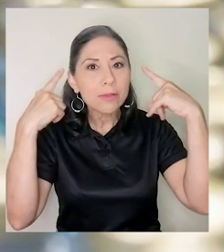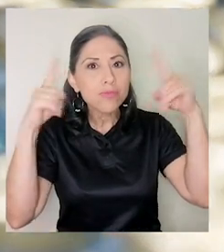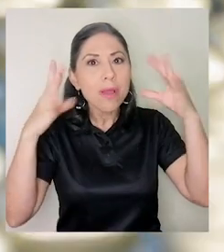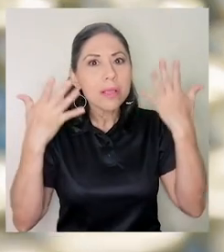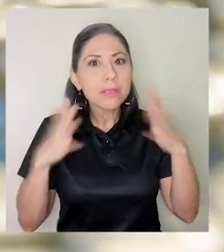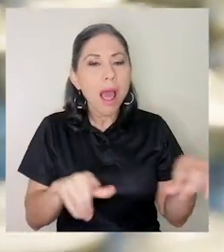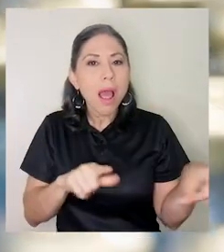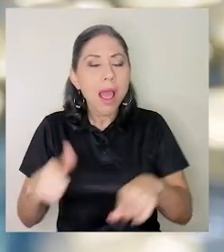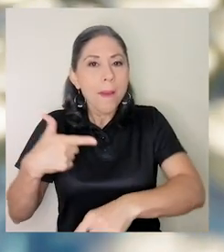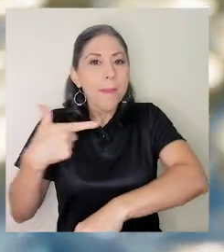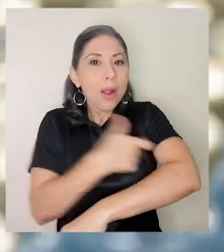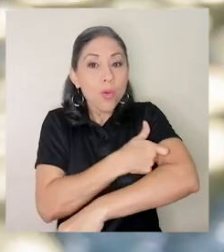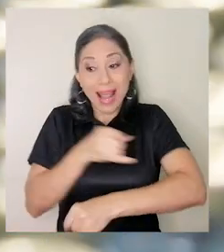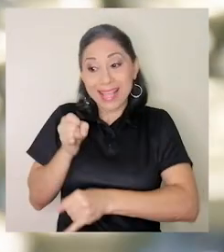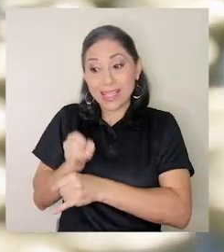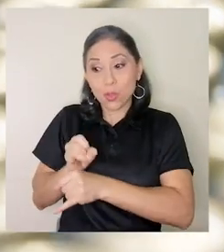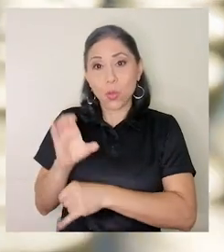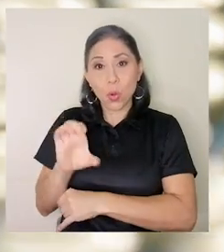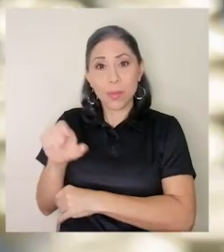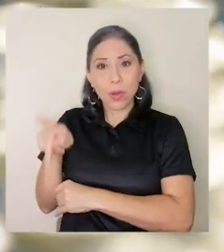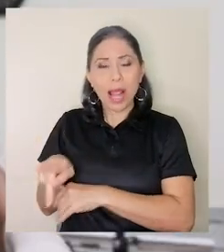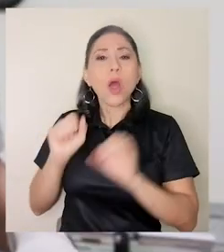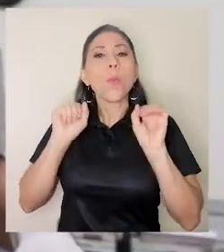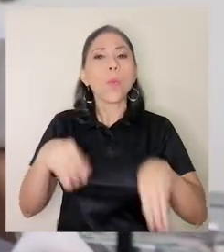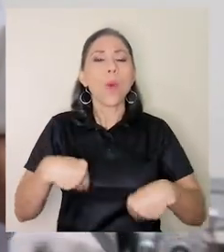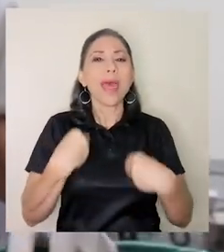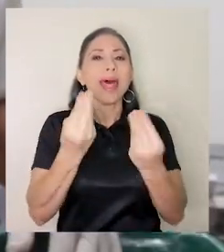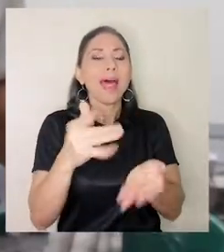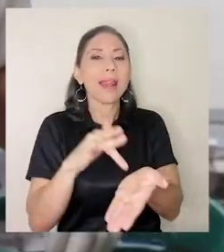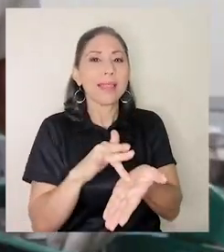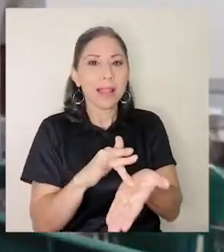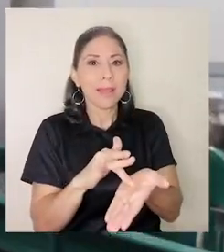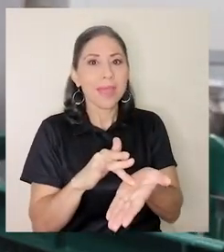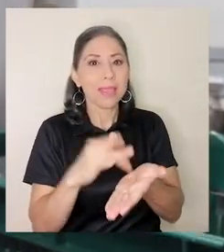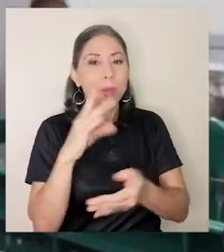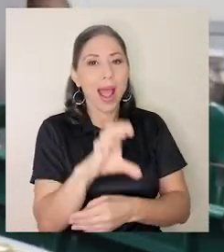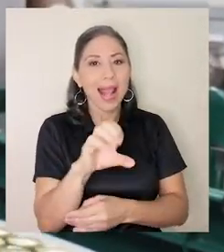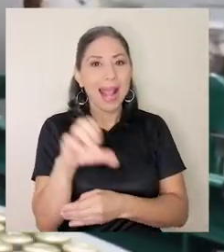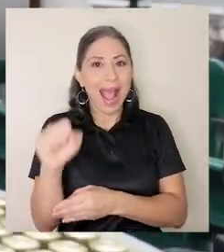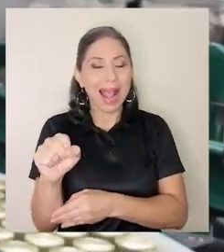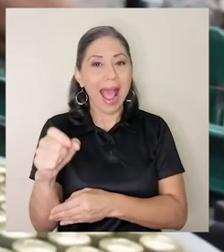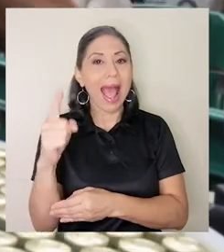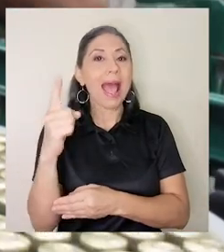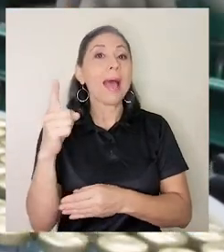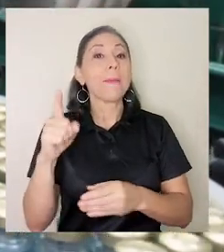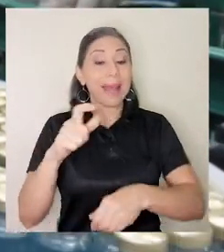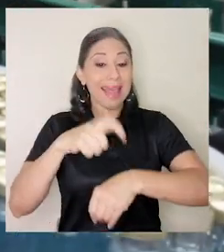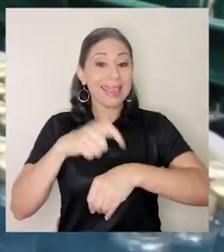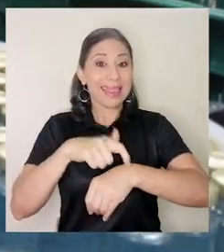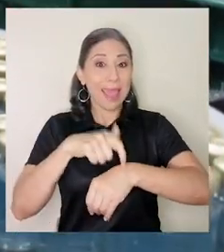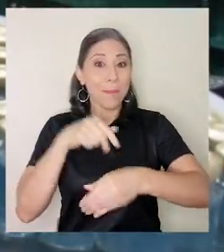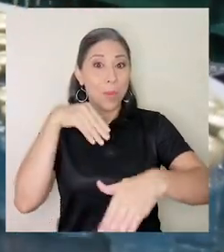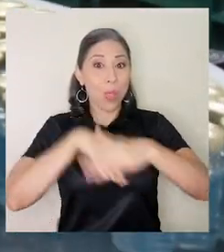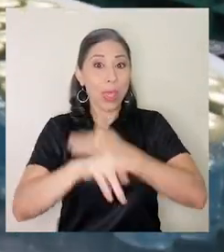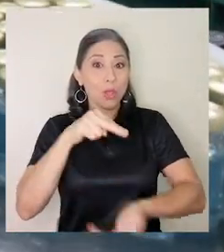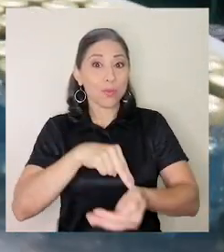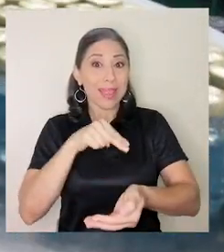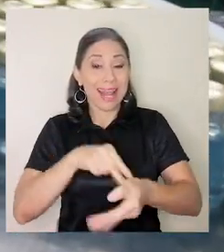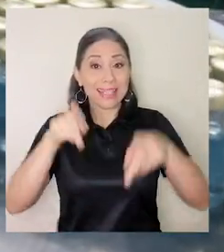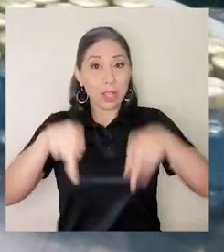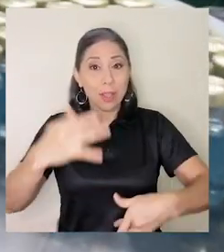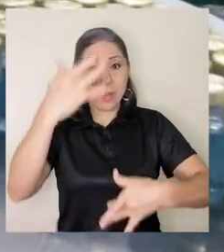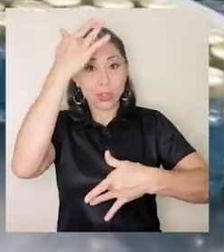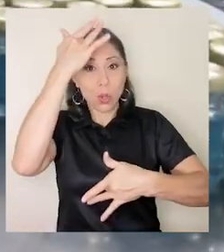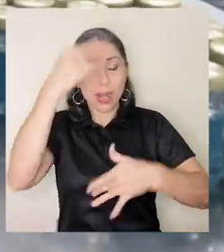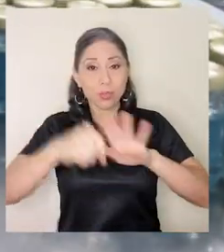seguir supliendo a la caja con un tratamiento que reduzca el tiempo de hospitalización de los pacientes con COVID-19.